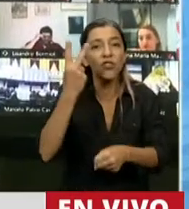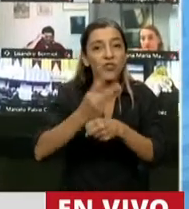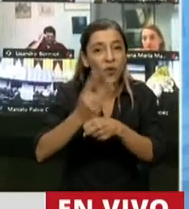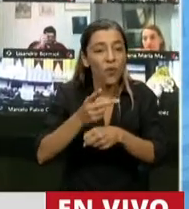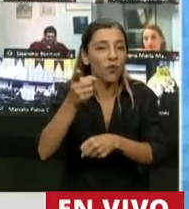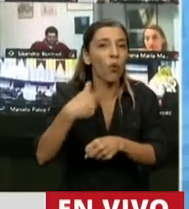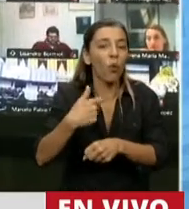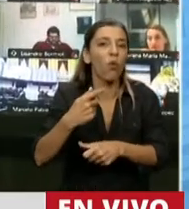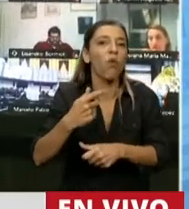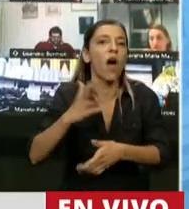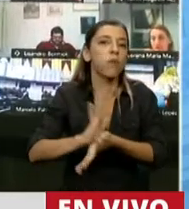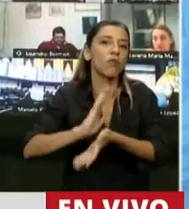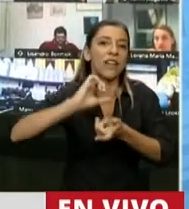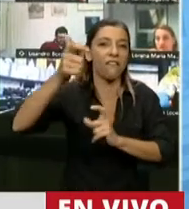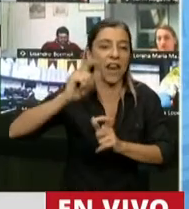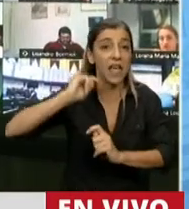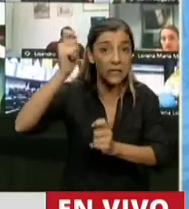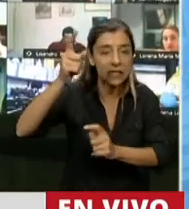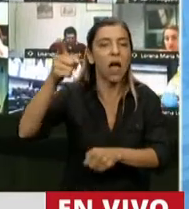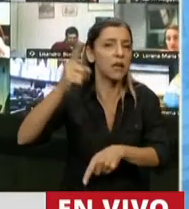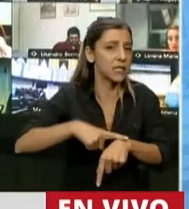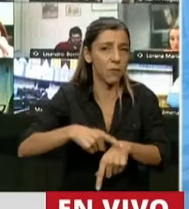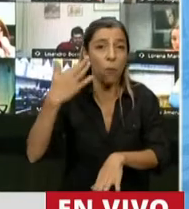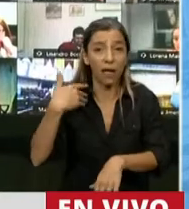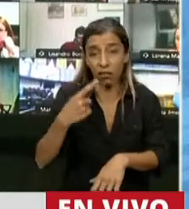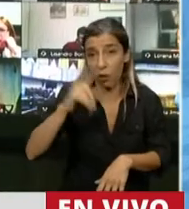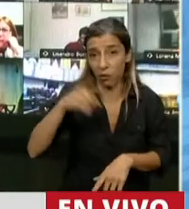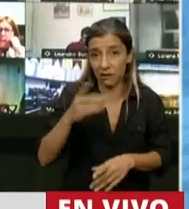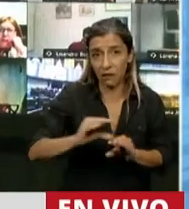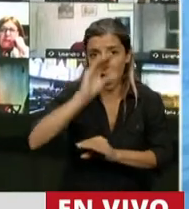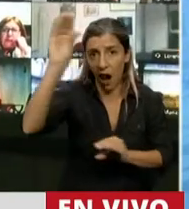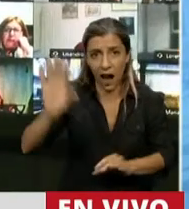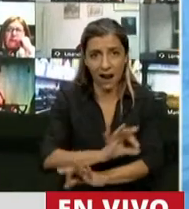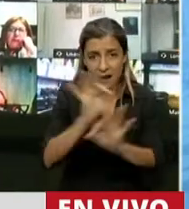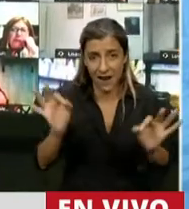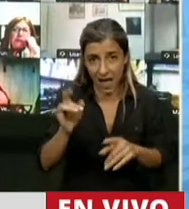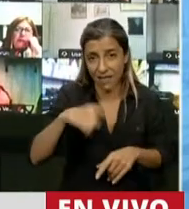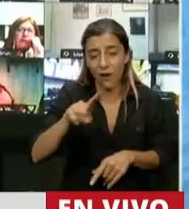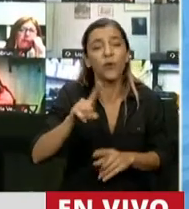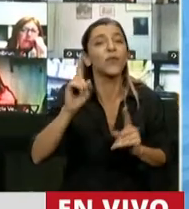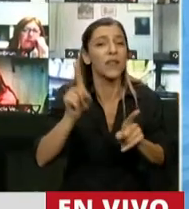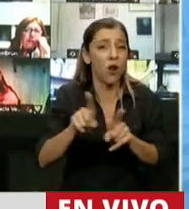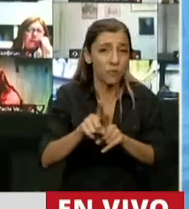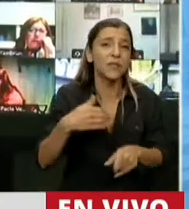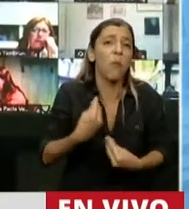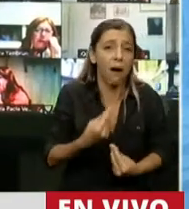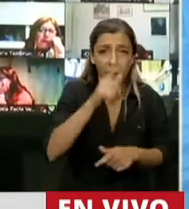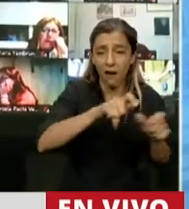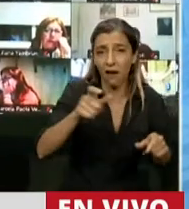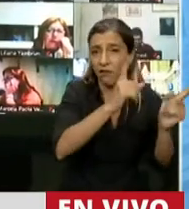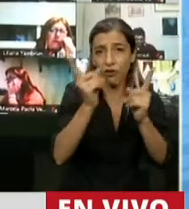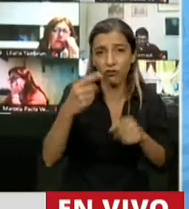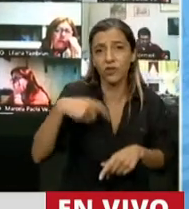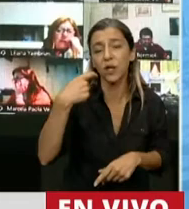entonces nacional, sin ninguna contrapestación financiera, hasta de las jubilaciones de los docentes que habían